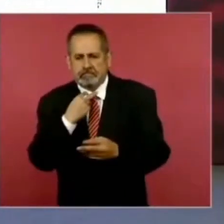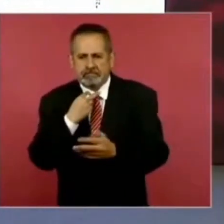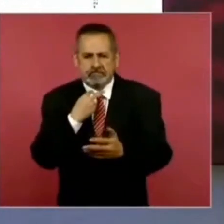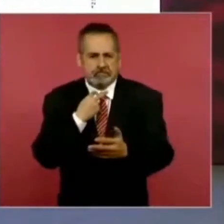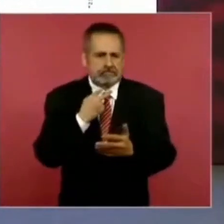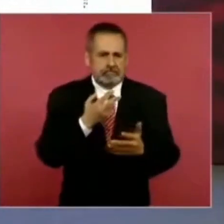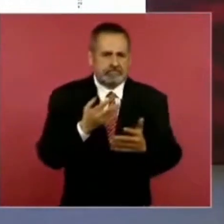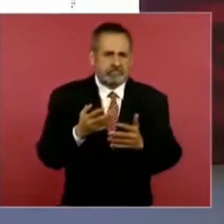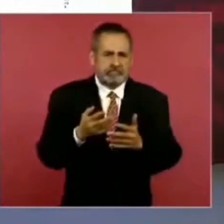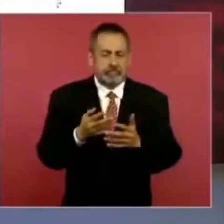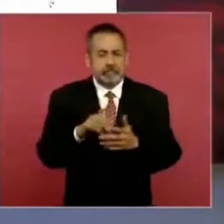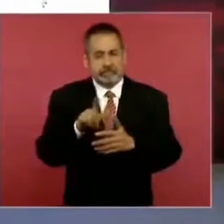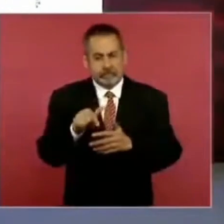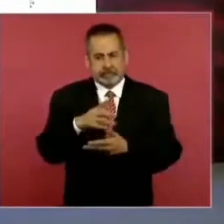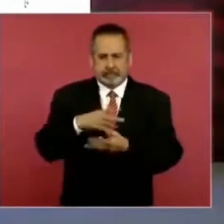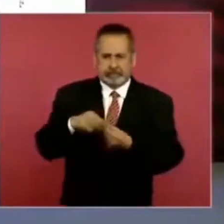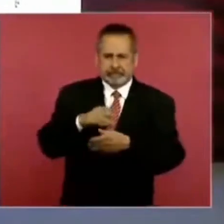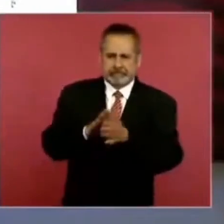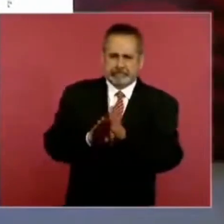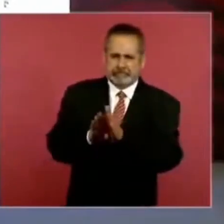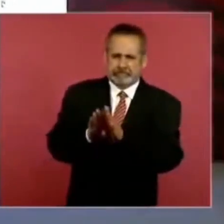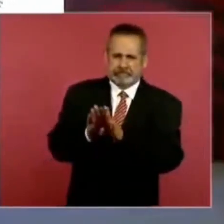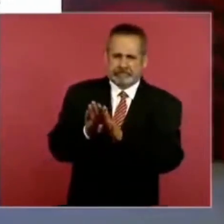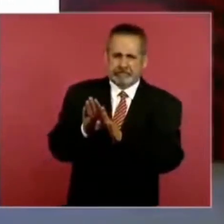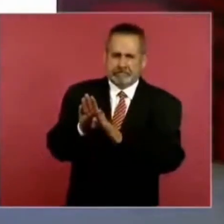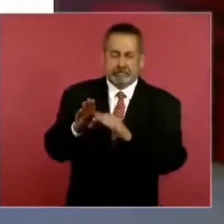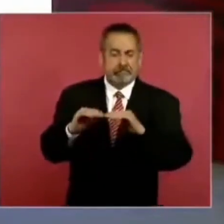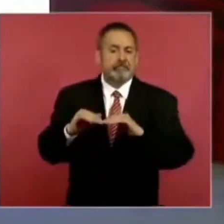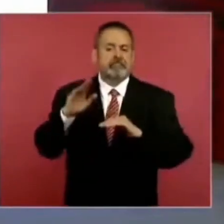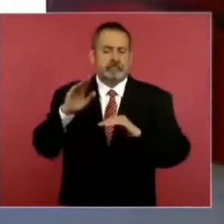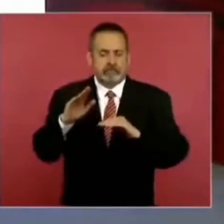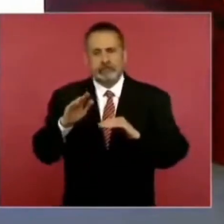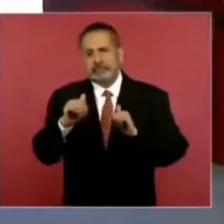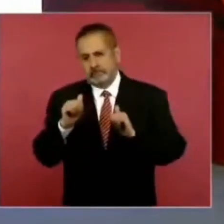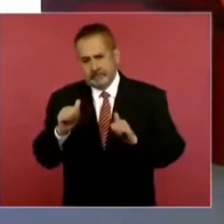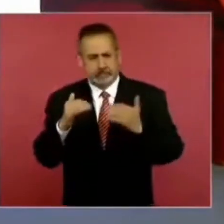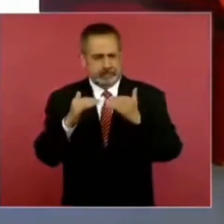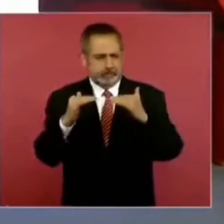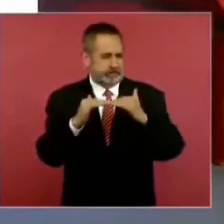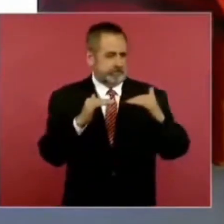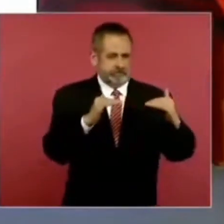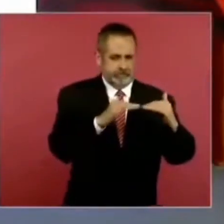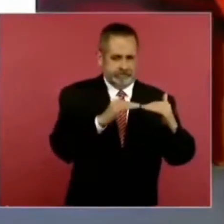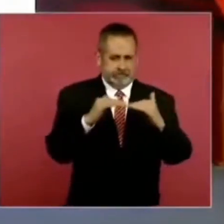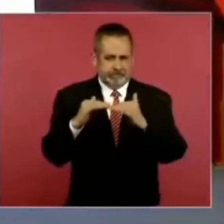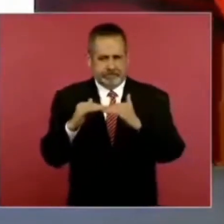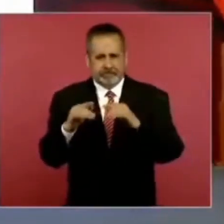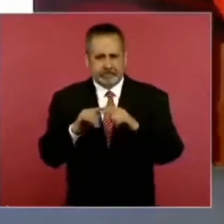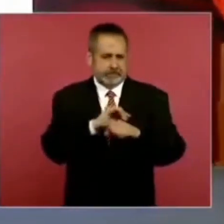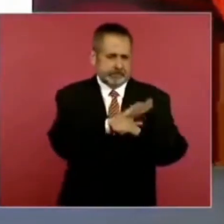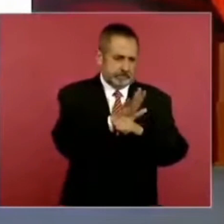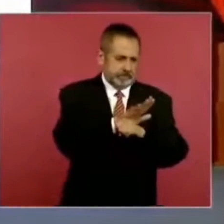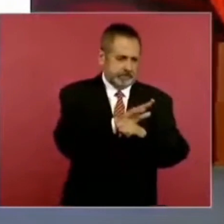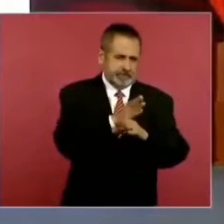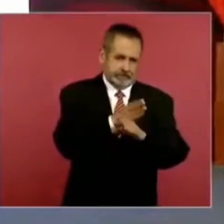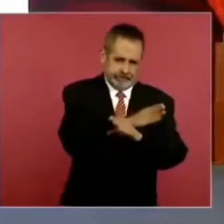Aquí ya llegamos a superar lo que teníamos antes de la pandemia.